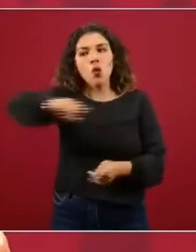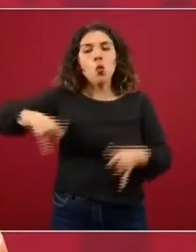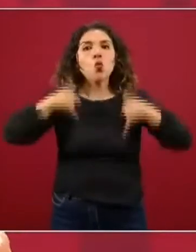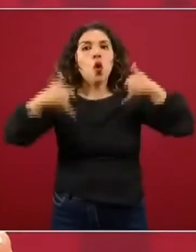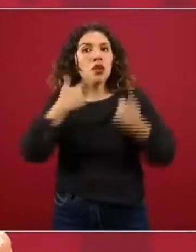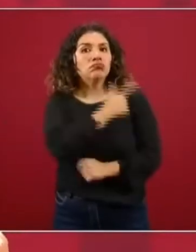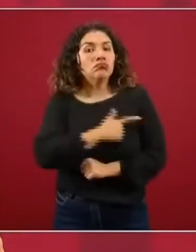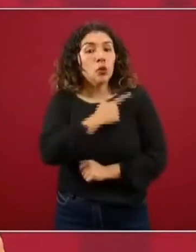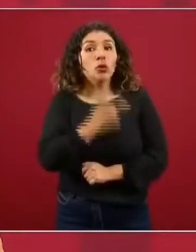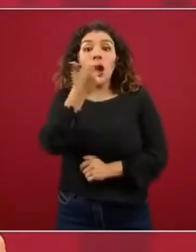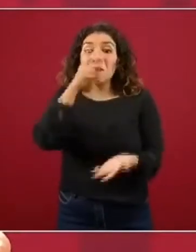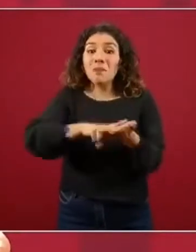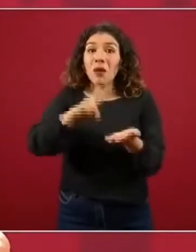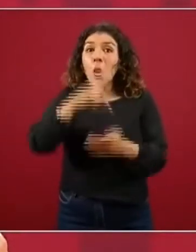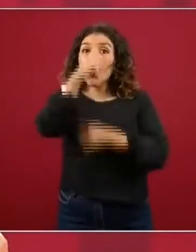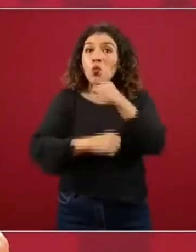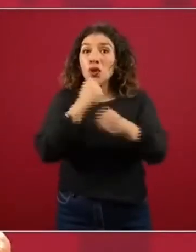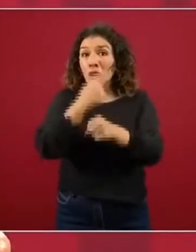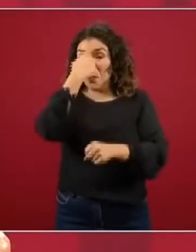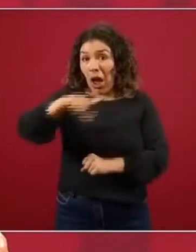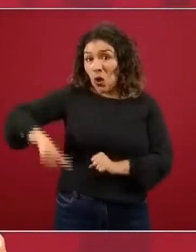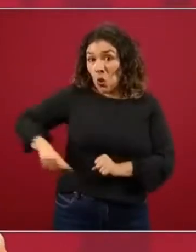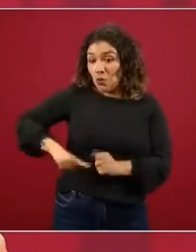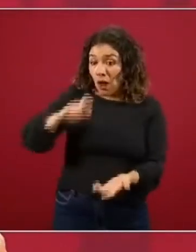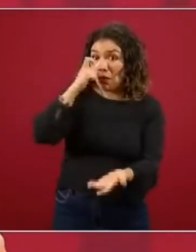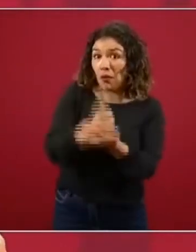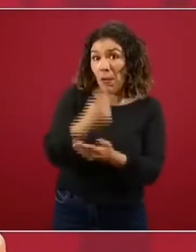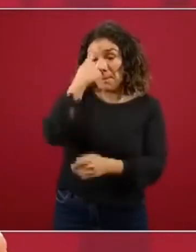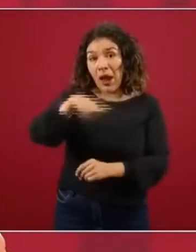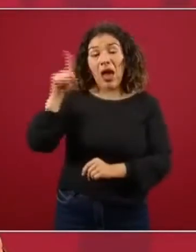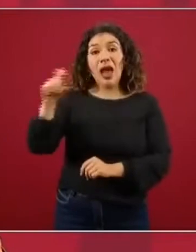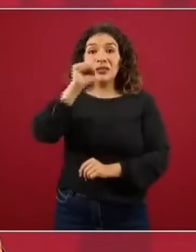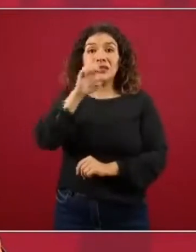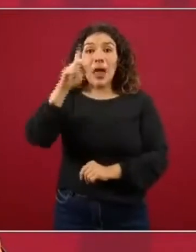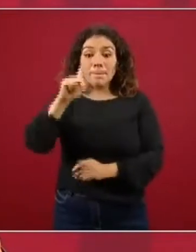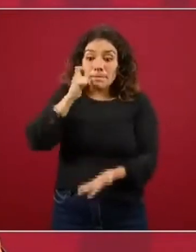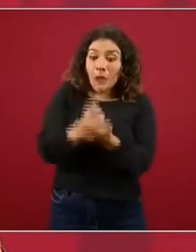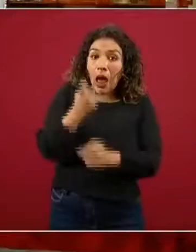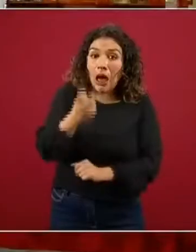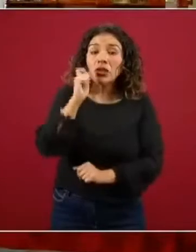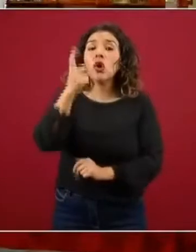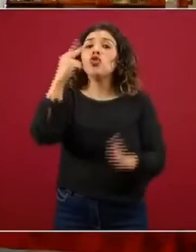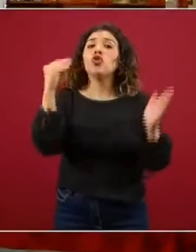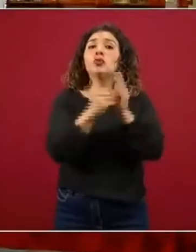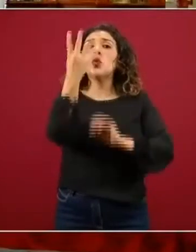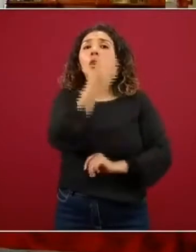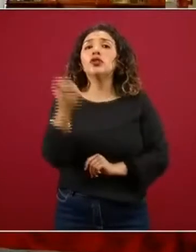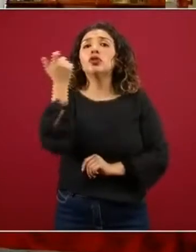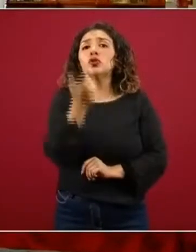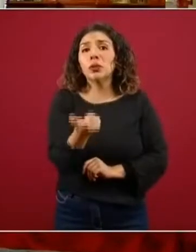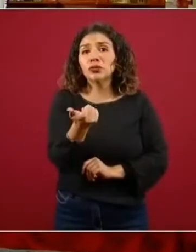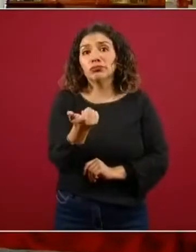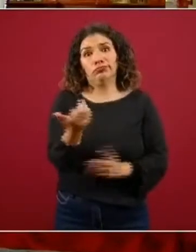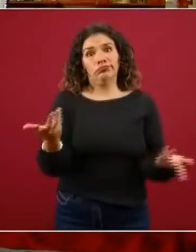Y el costo anual por estudiante para el gobierno, para la Secretaría de Educación Pública, es de dos mil cuatrocientos